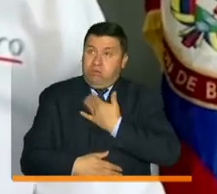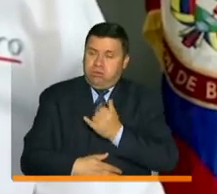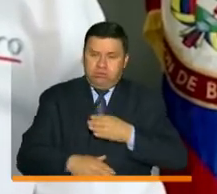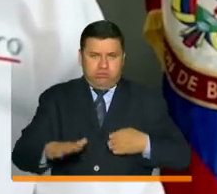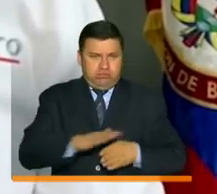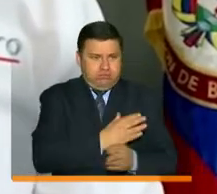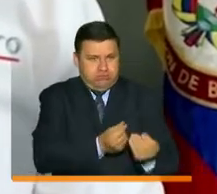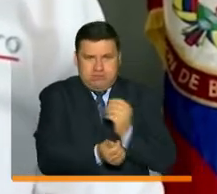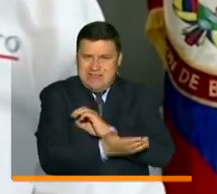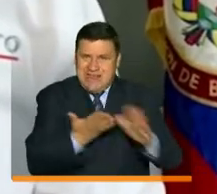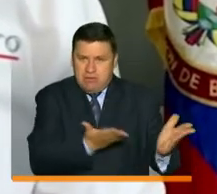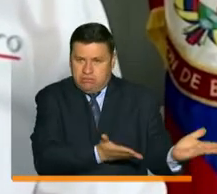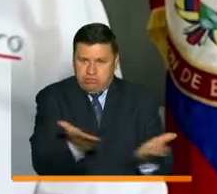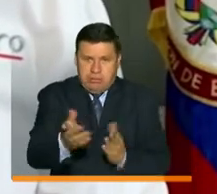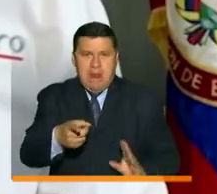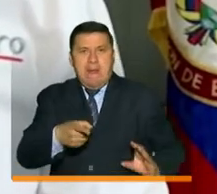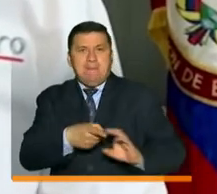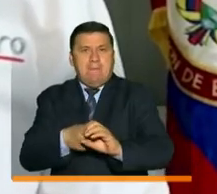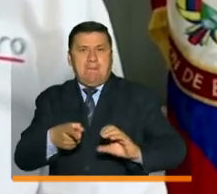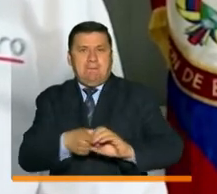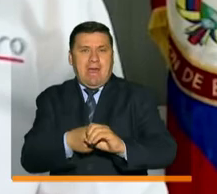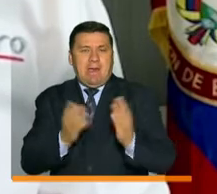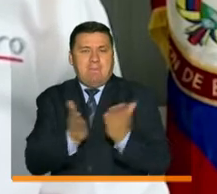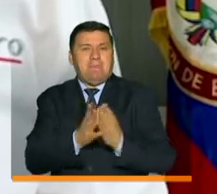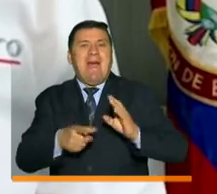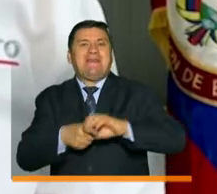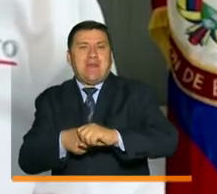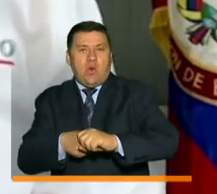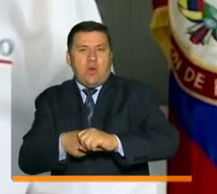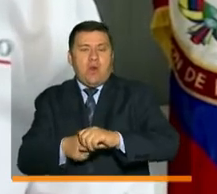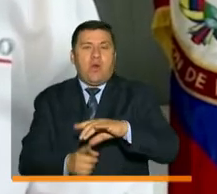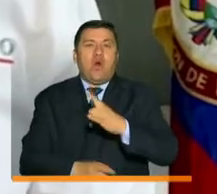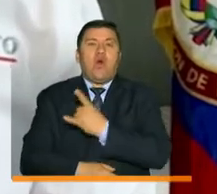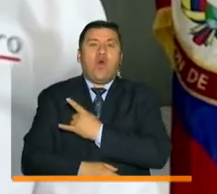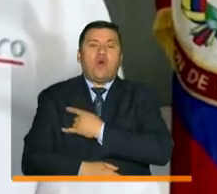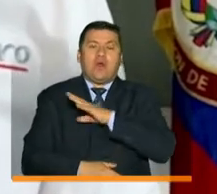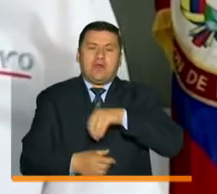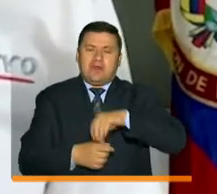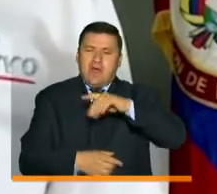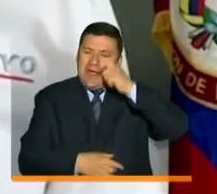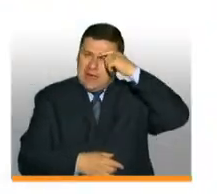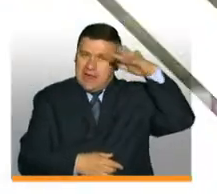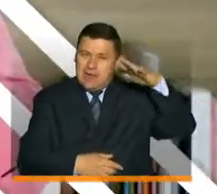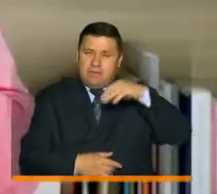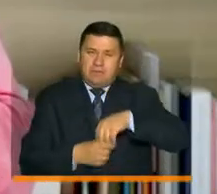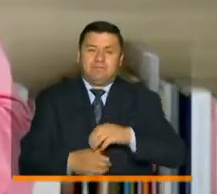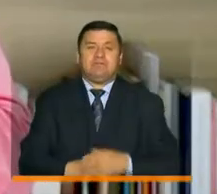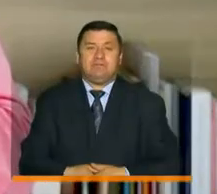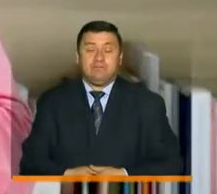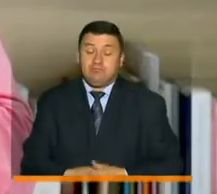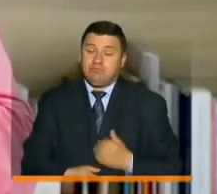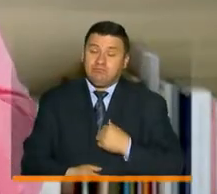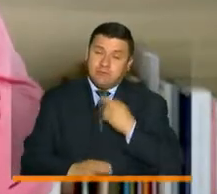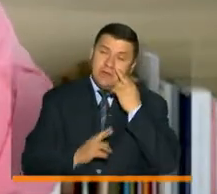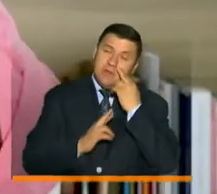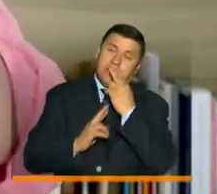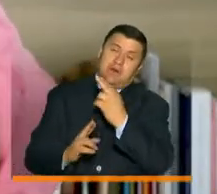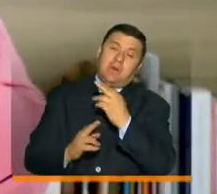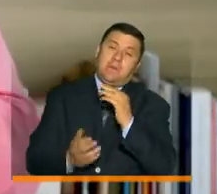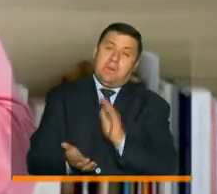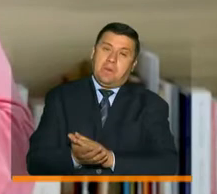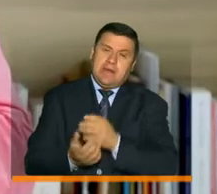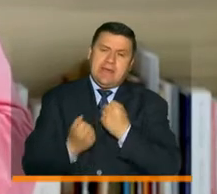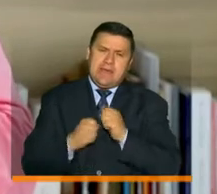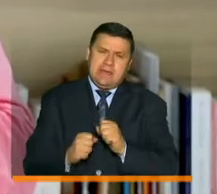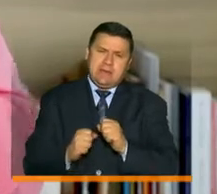garanticemos gratuidad de la matrícula de nuestros estudiantes de la Universidad de Cartagena y de Univar. Hacemos ese reconocimiento por ese